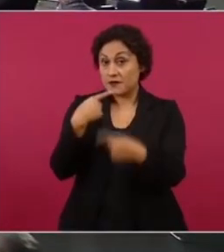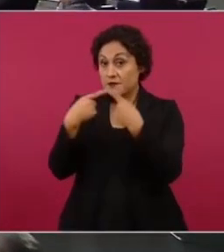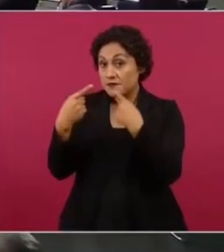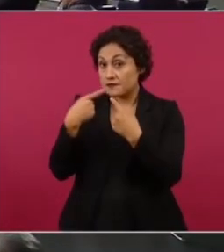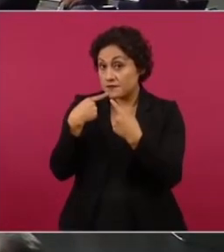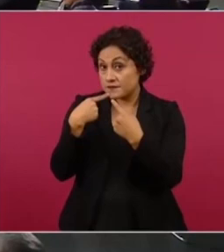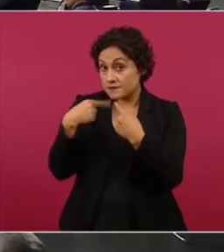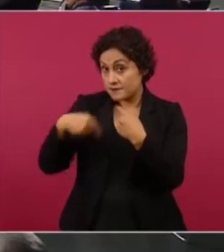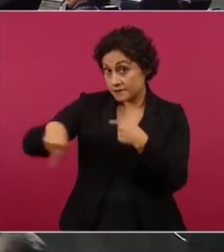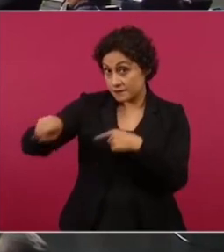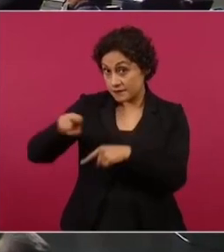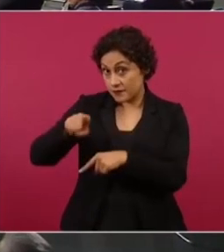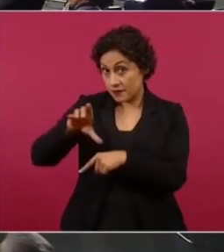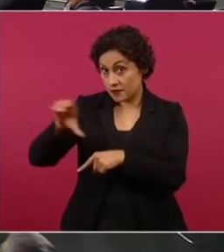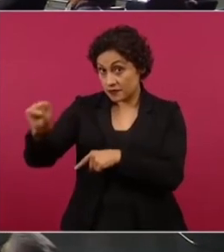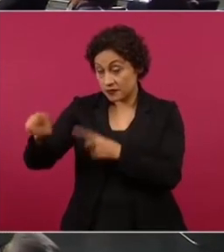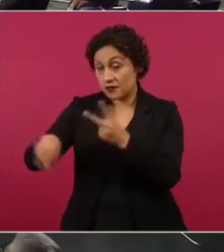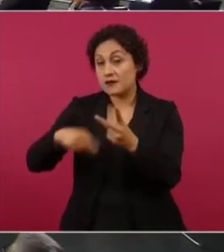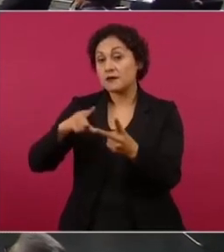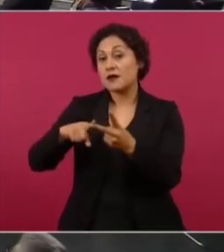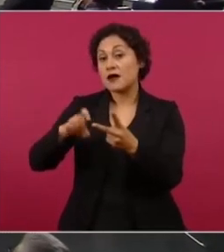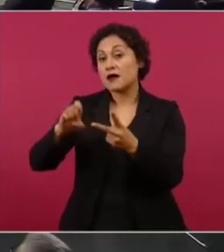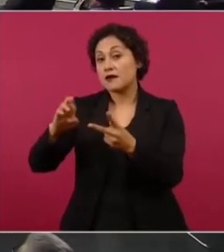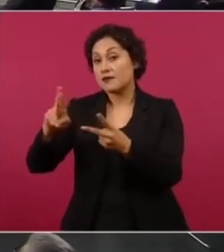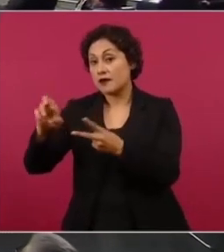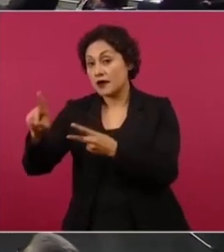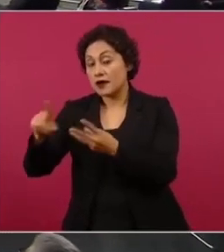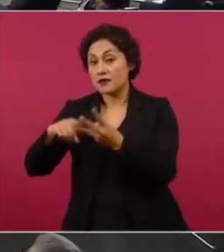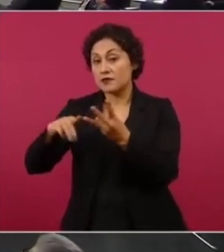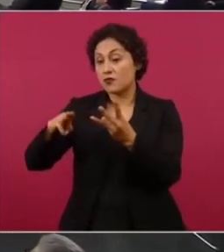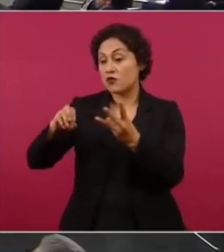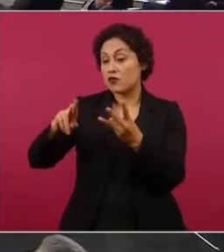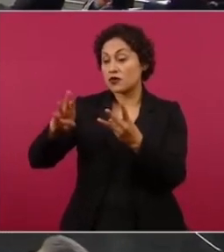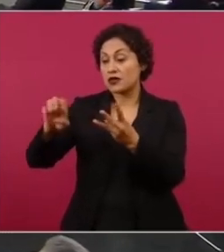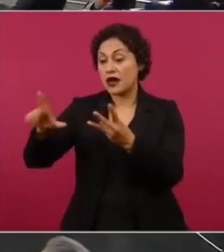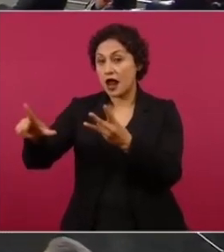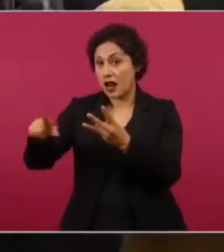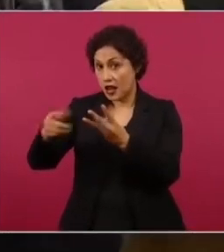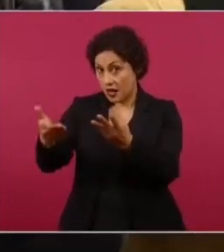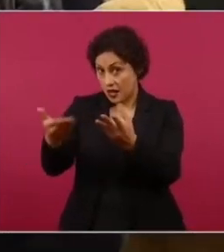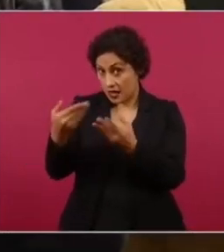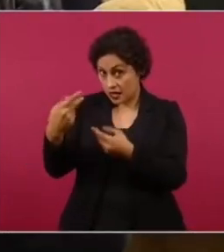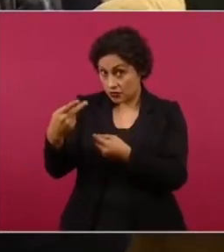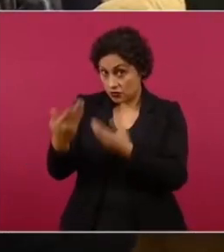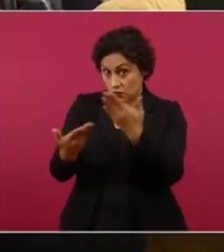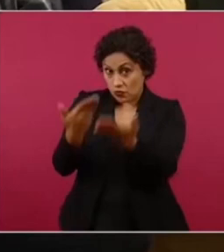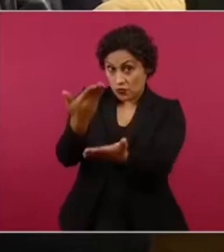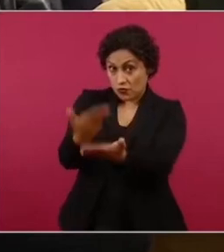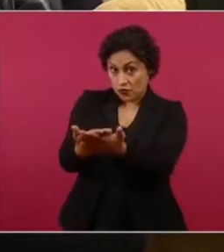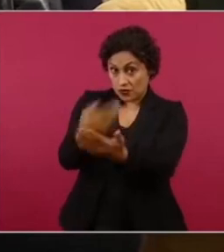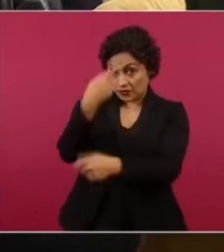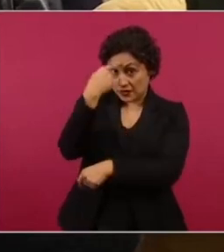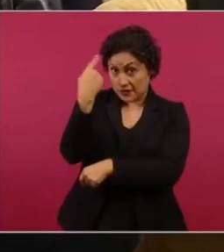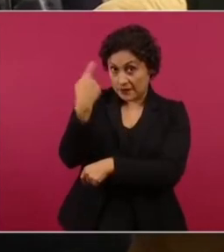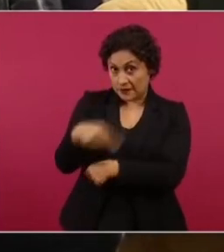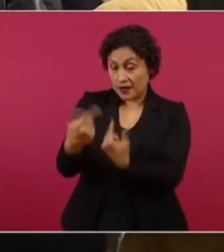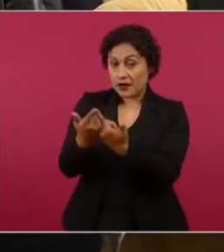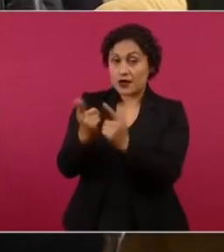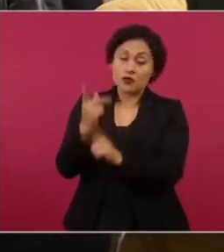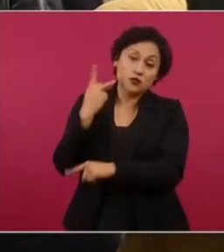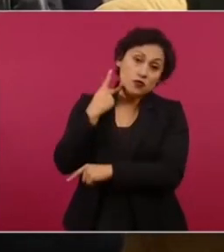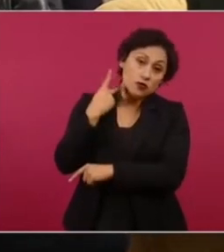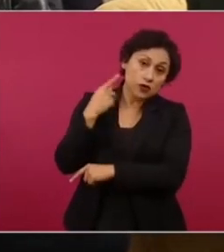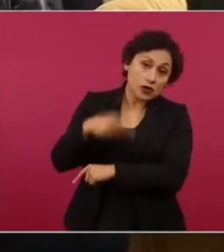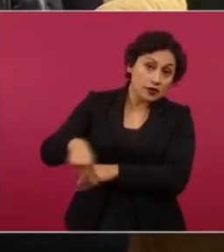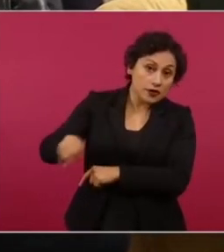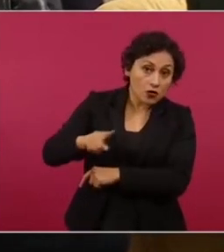Sheinbaum y el canciller e incluso Ricardo Monreal para pues para dejar ver sus propuestas frente a la militancia morena secretario